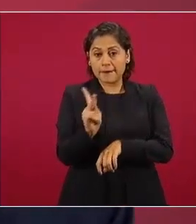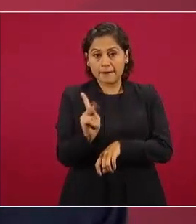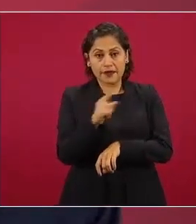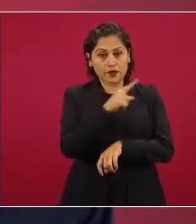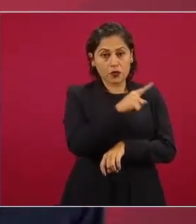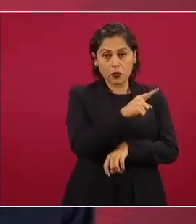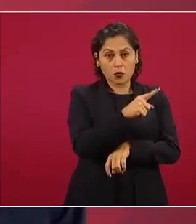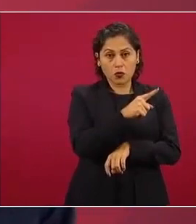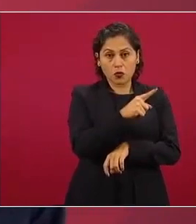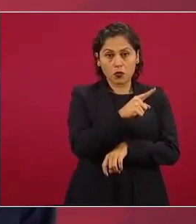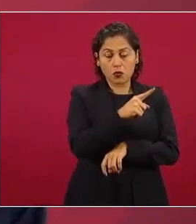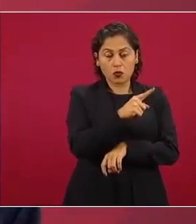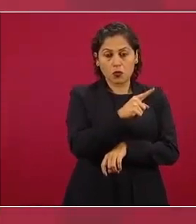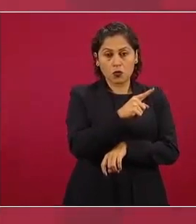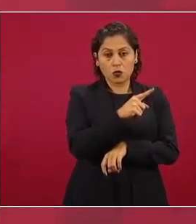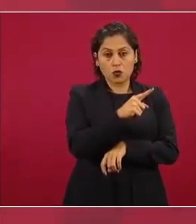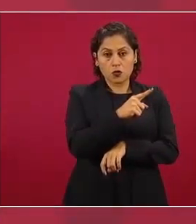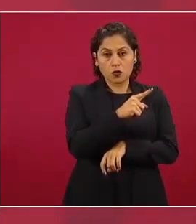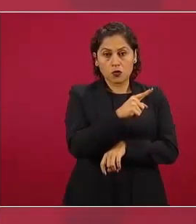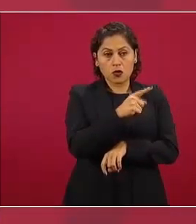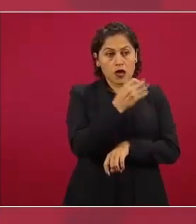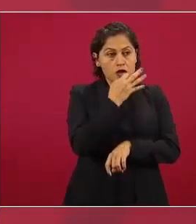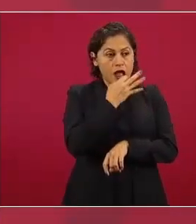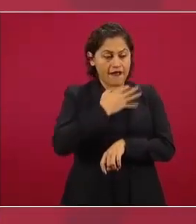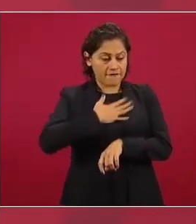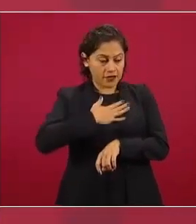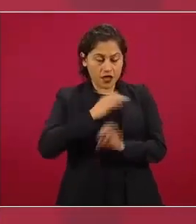de nuestro gobierno